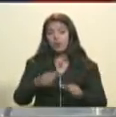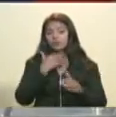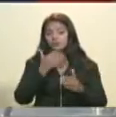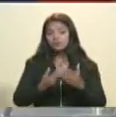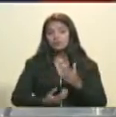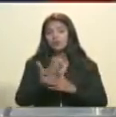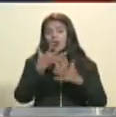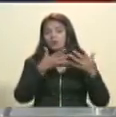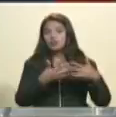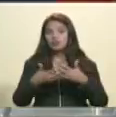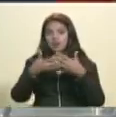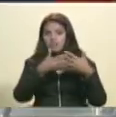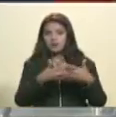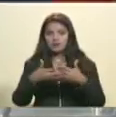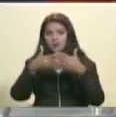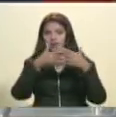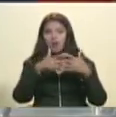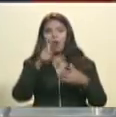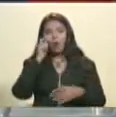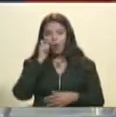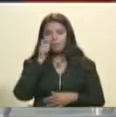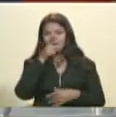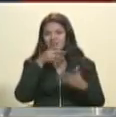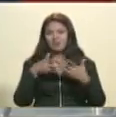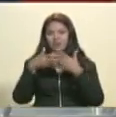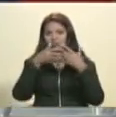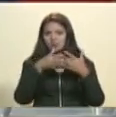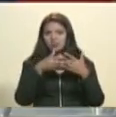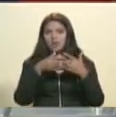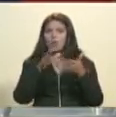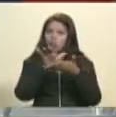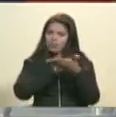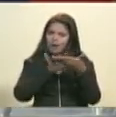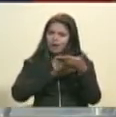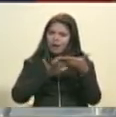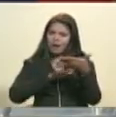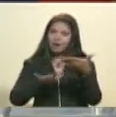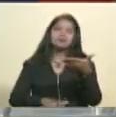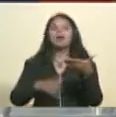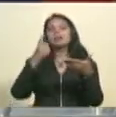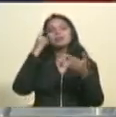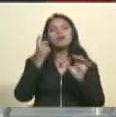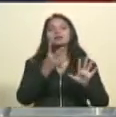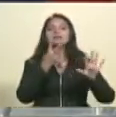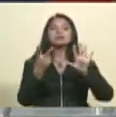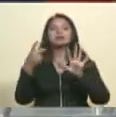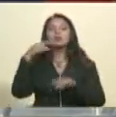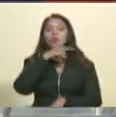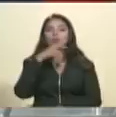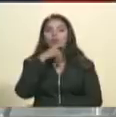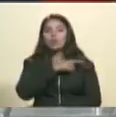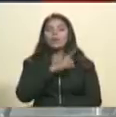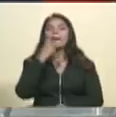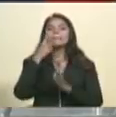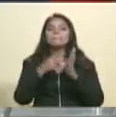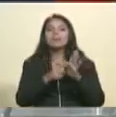imperio norteamericano, Mr. Irving, en una carta fechada en 7 de octubre de